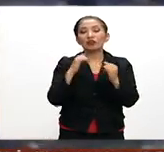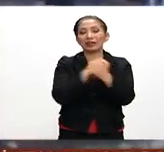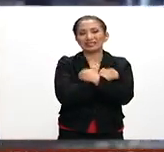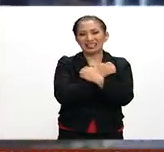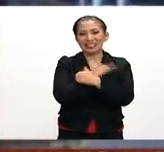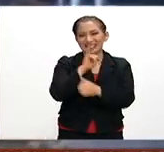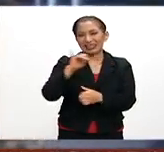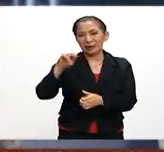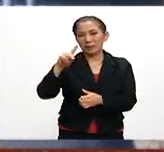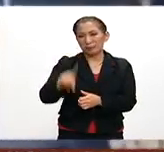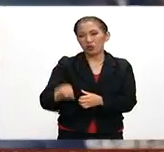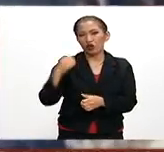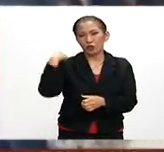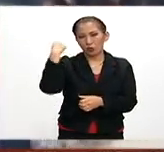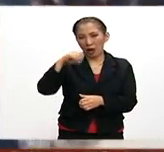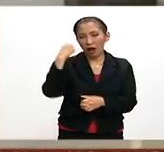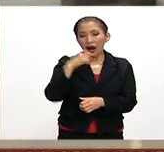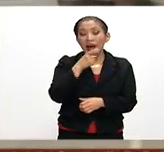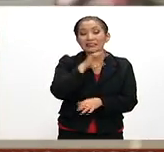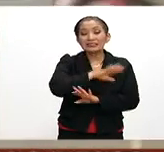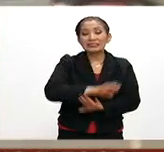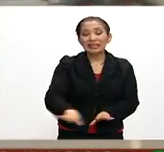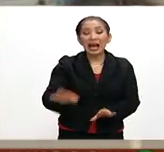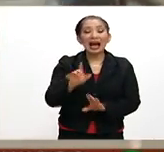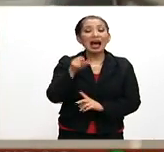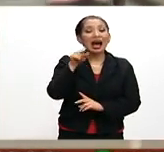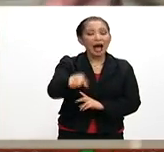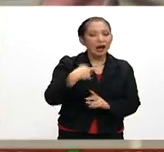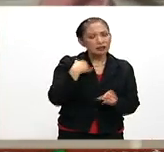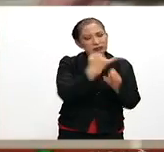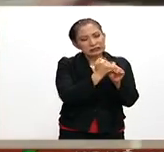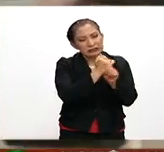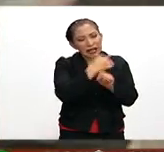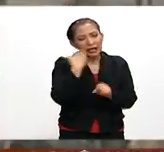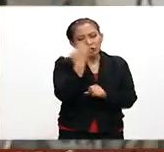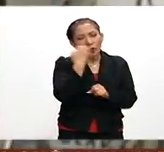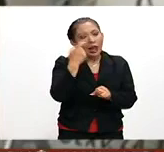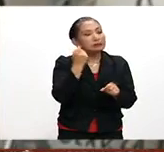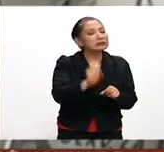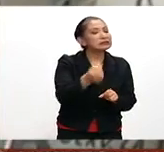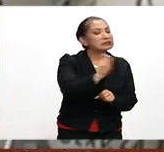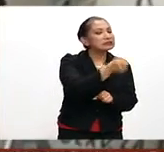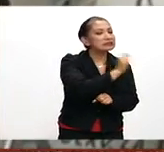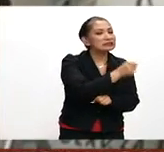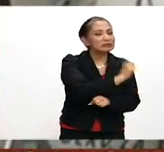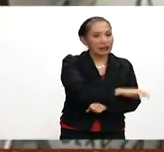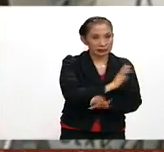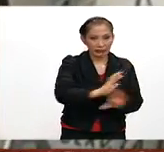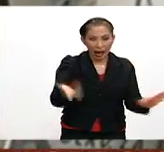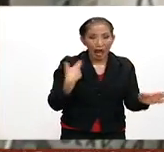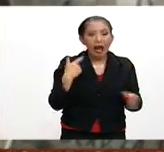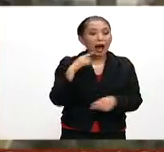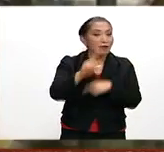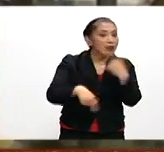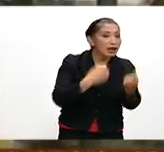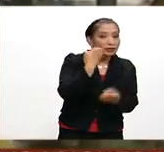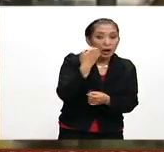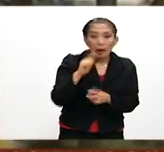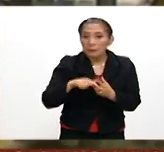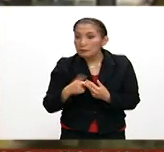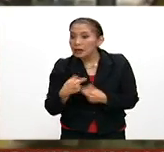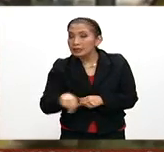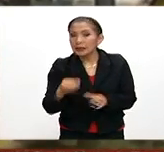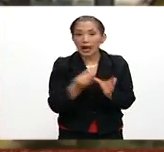de Educación Pública de Oaxaca empieza ya a monitorear los centros educativos que ya tienen presencia para reactivar